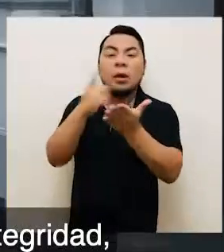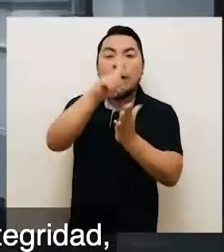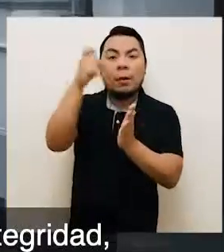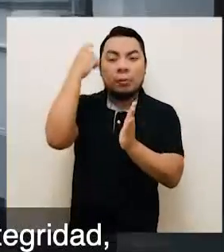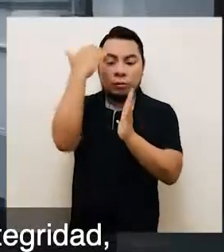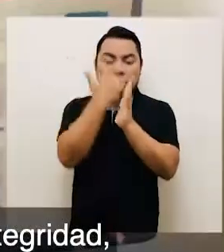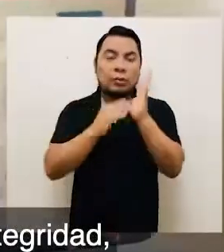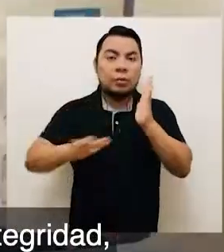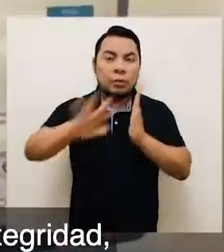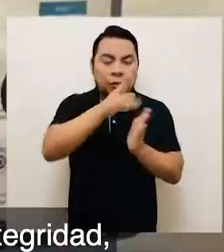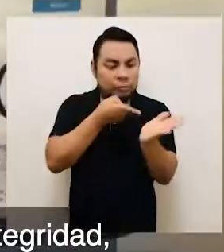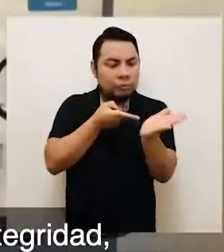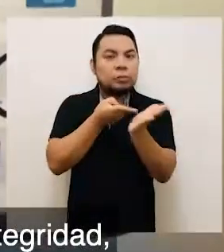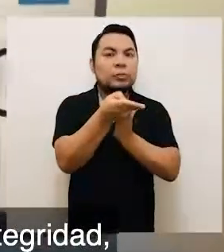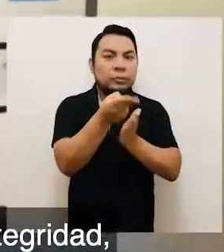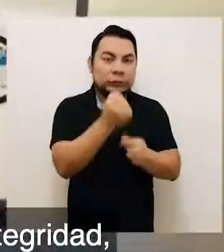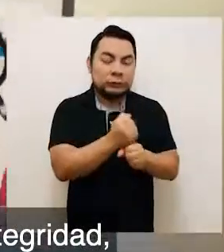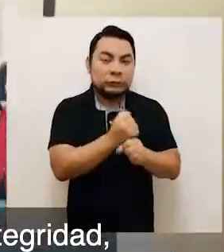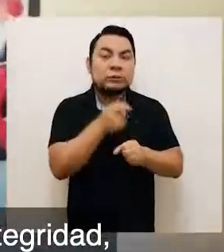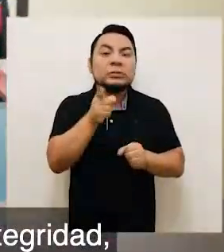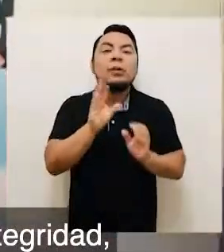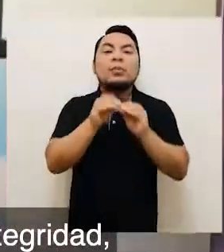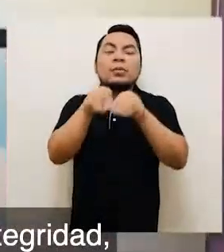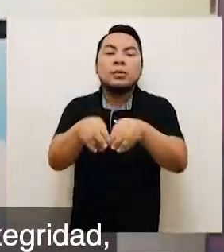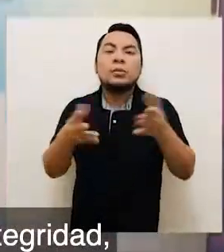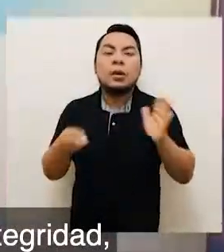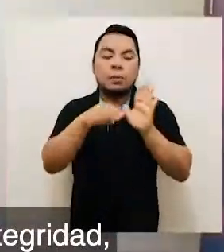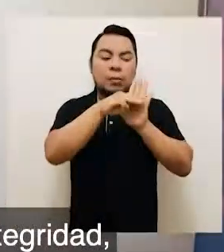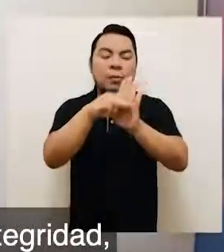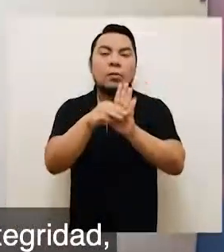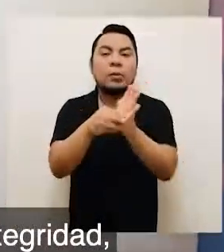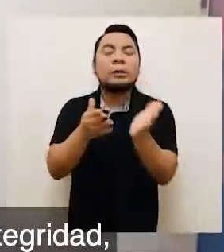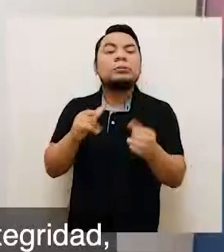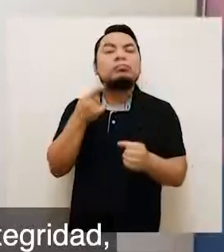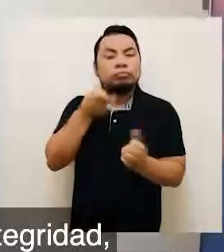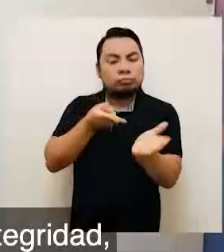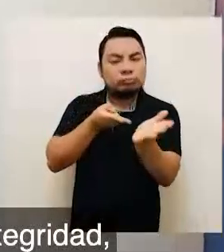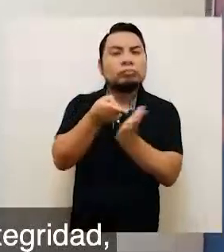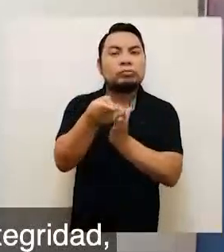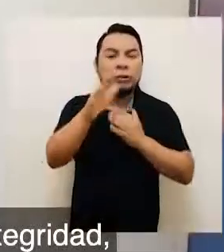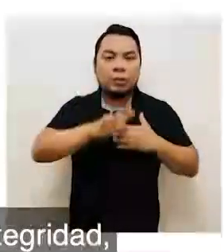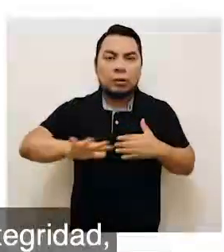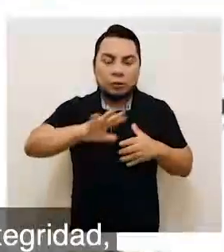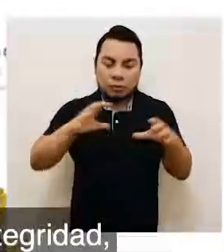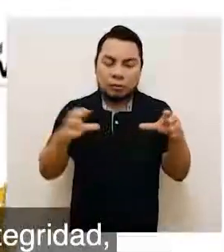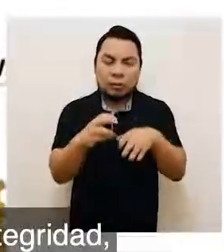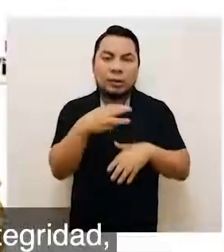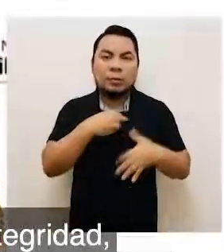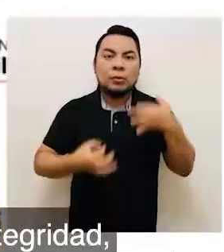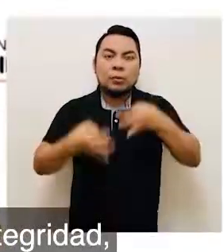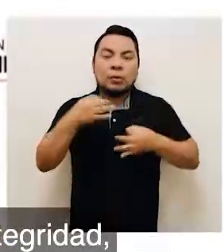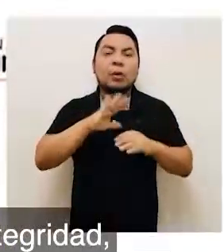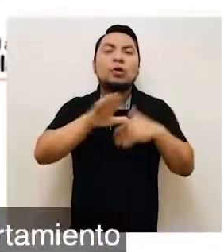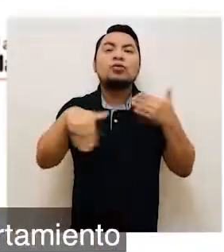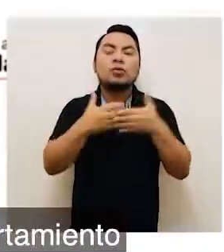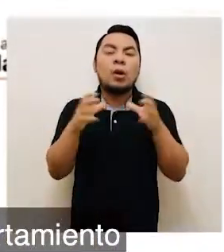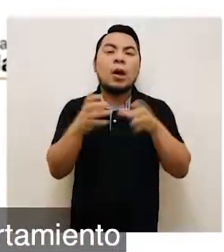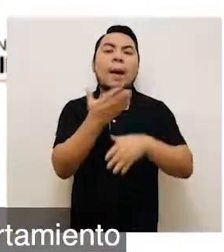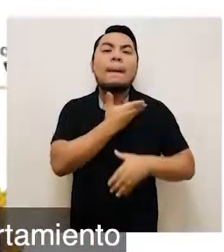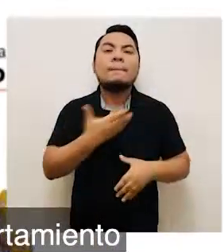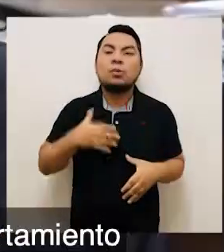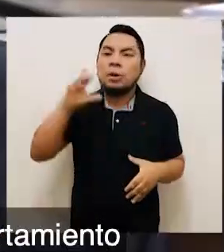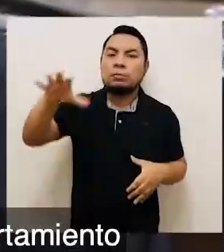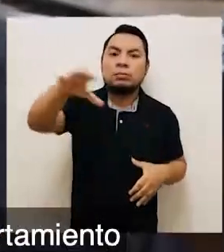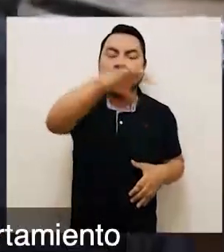Política Nacional de Integridad es la implementación de un modelo de integridad institucional en todas las entidades públicas. Se